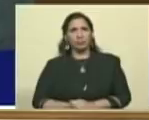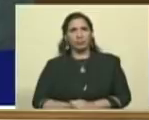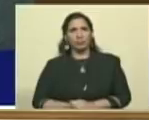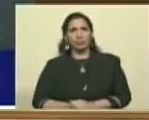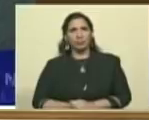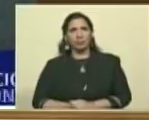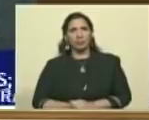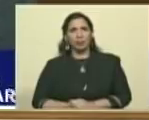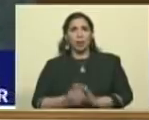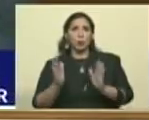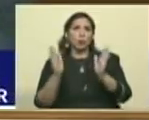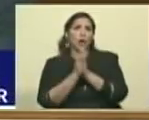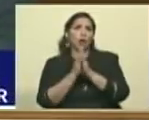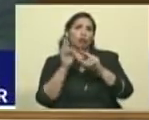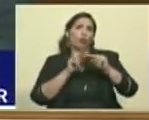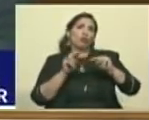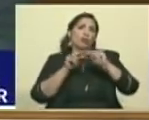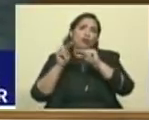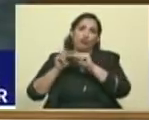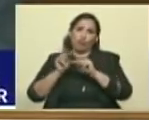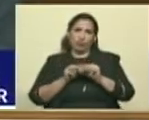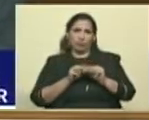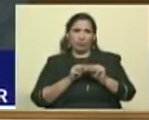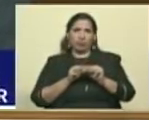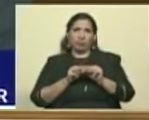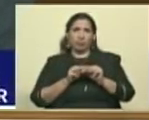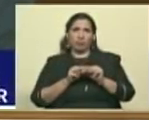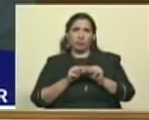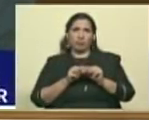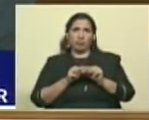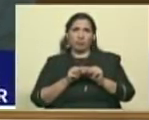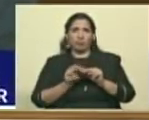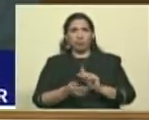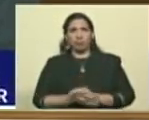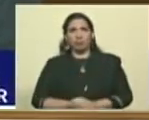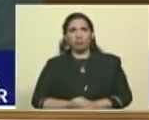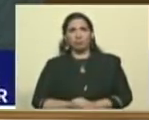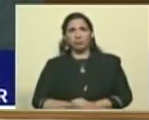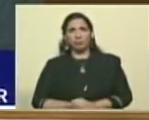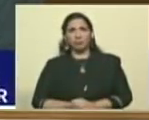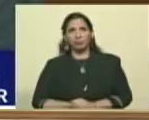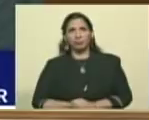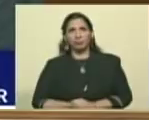niños de Atoche. De Atocha. Atoche.